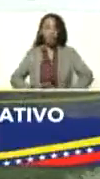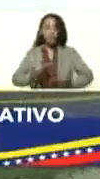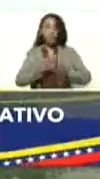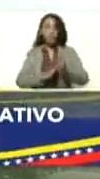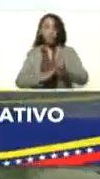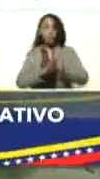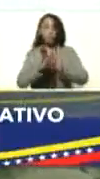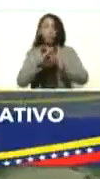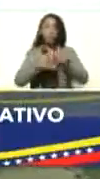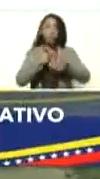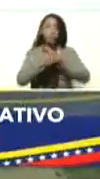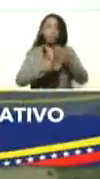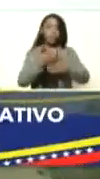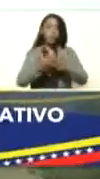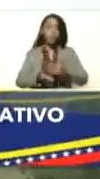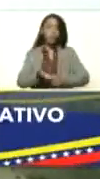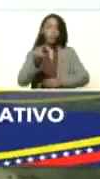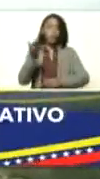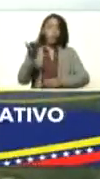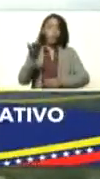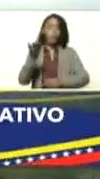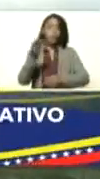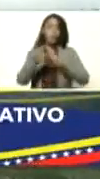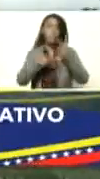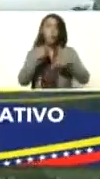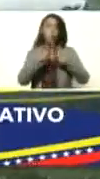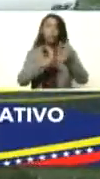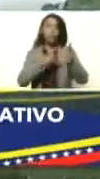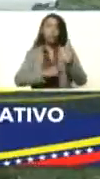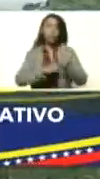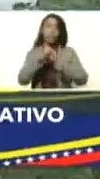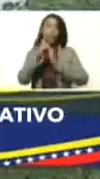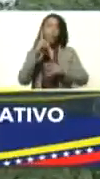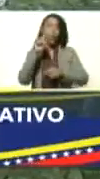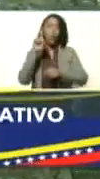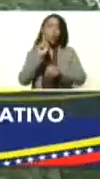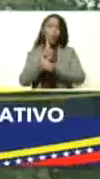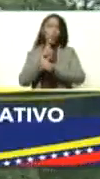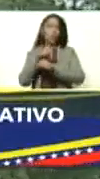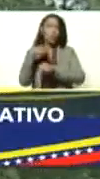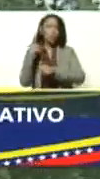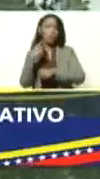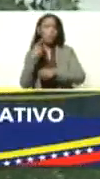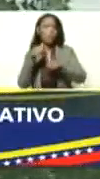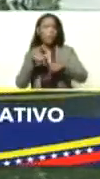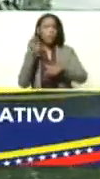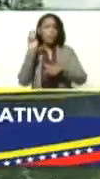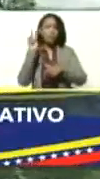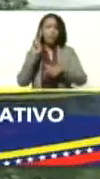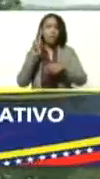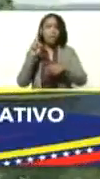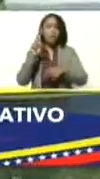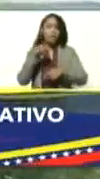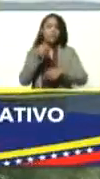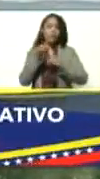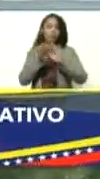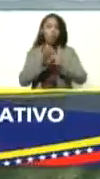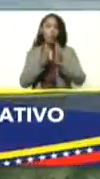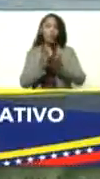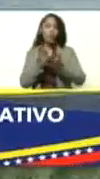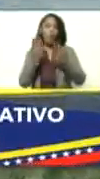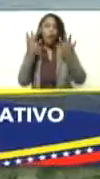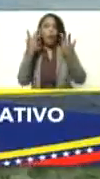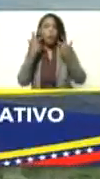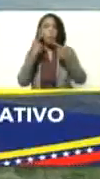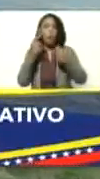impetuoso rubro de producción y desarrollo, no solamente en Venezuela, sino en el mundo, un rubro